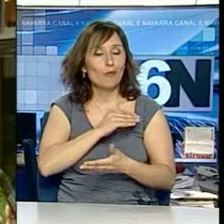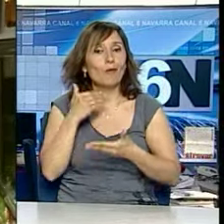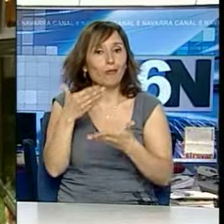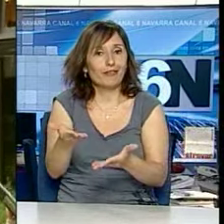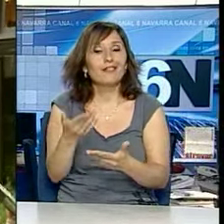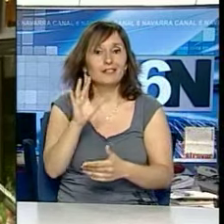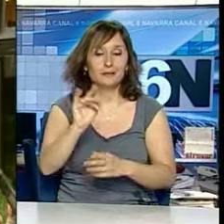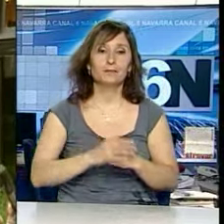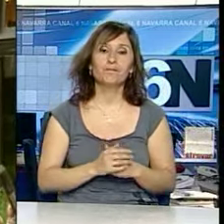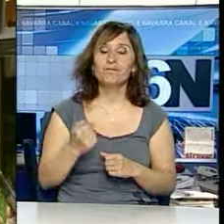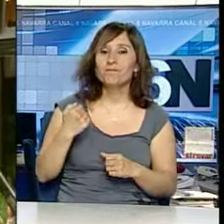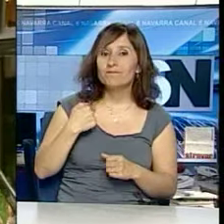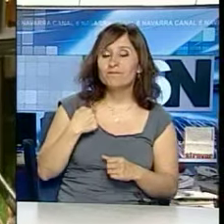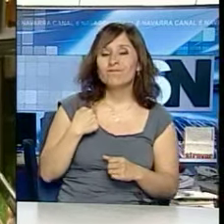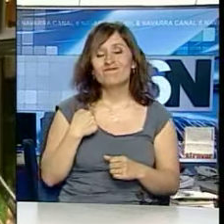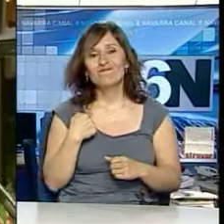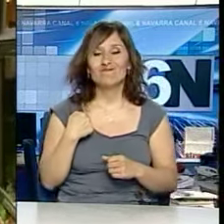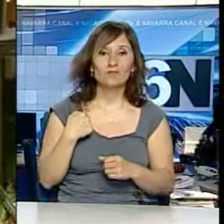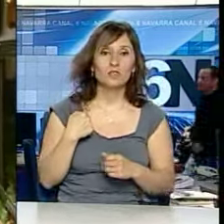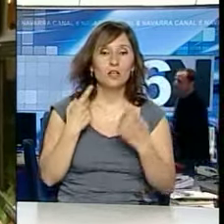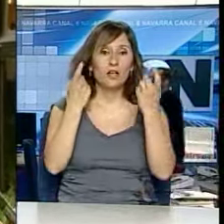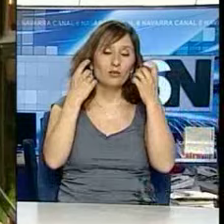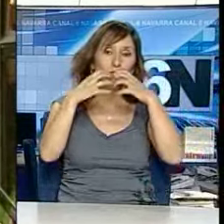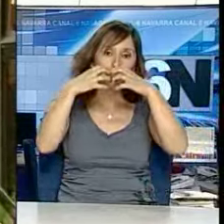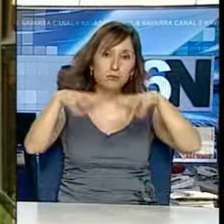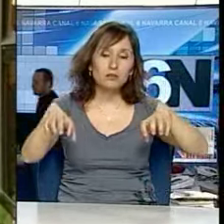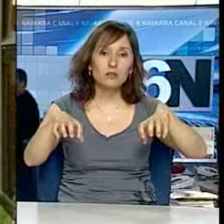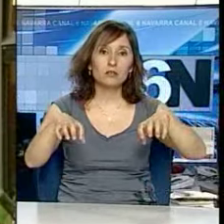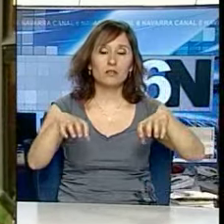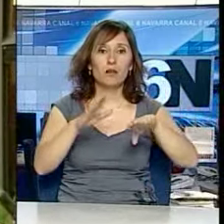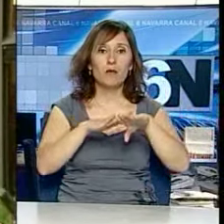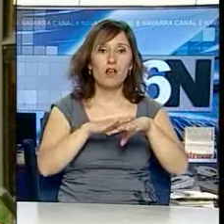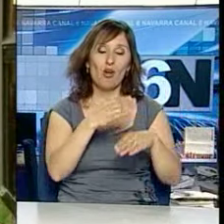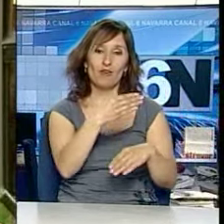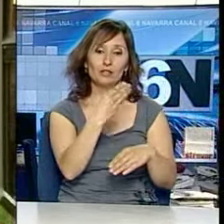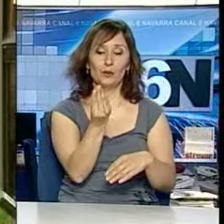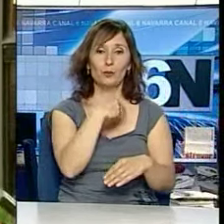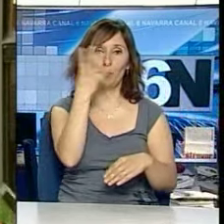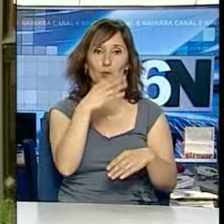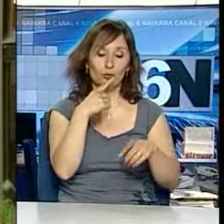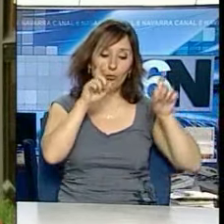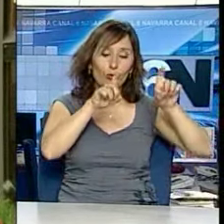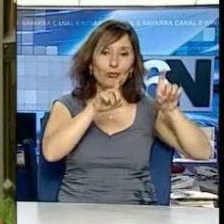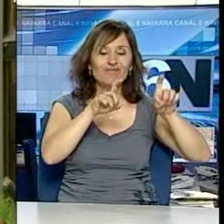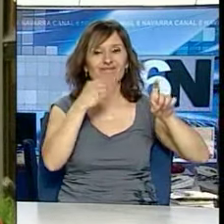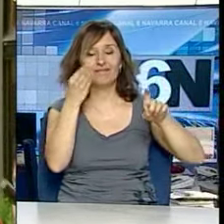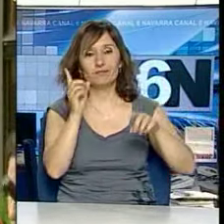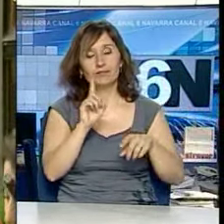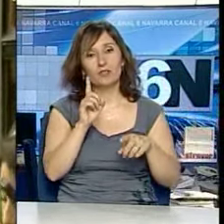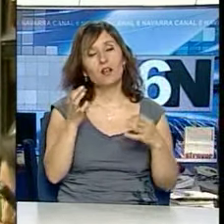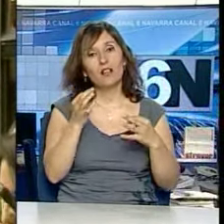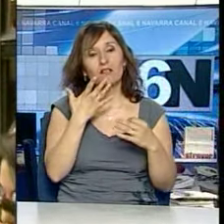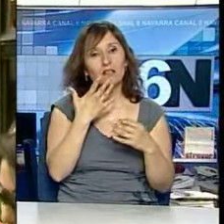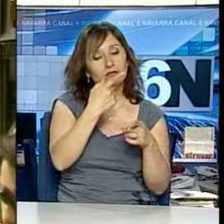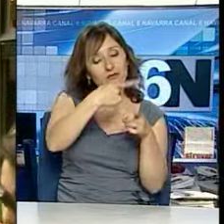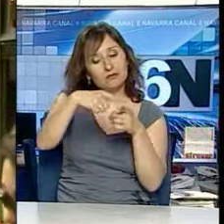soy partidario de separar para proponer esa excelencia. Yo creo que el espacio de convivencia en la